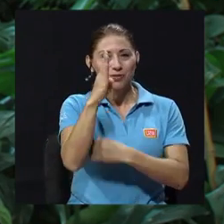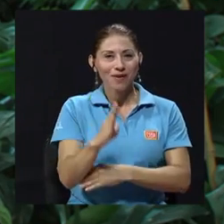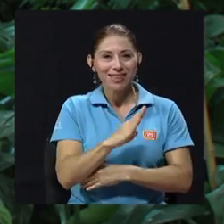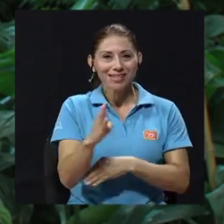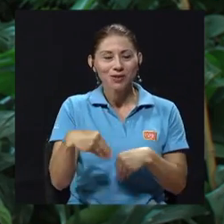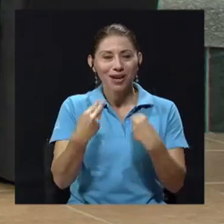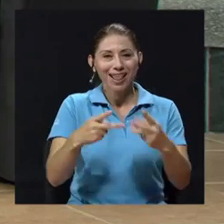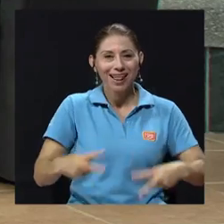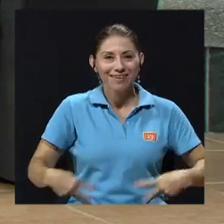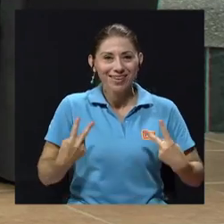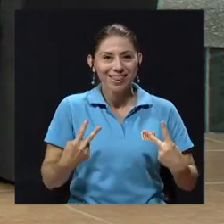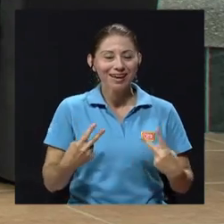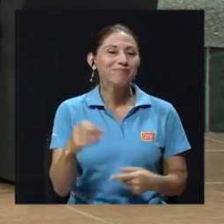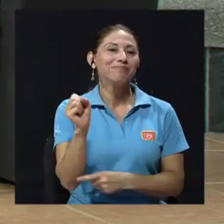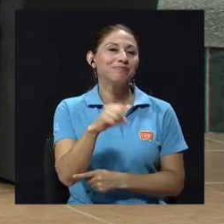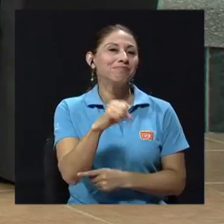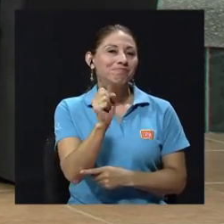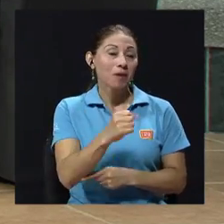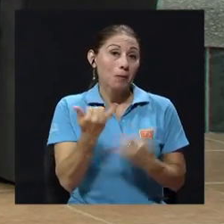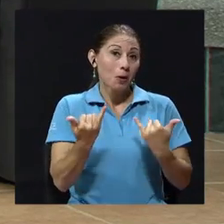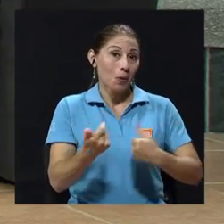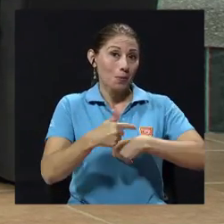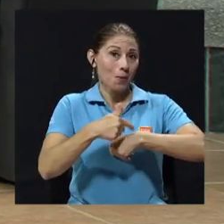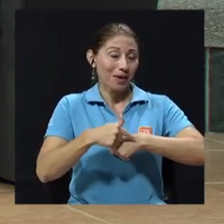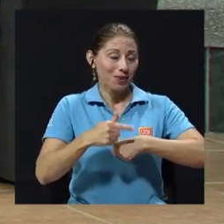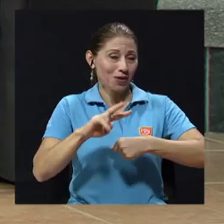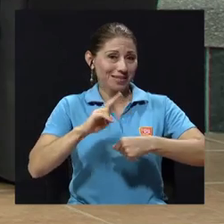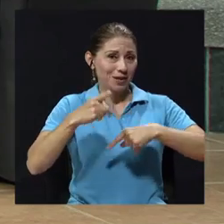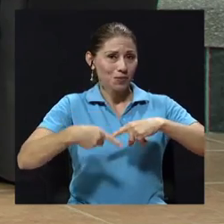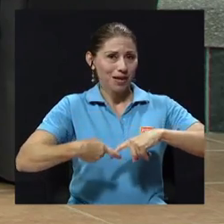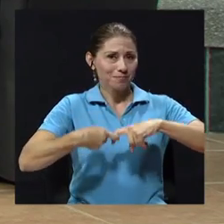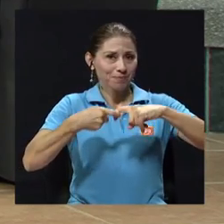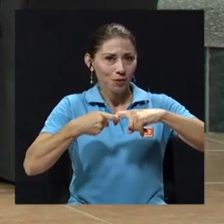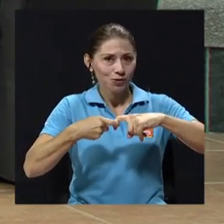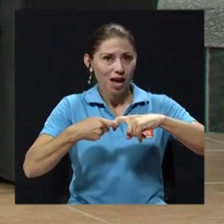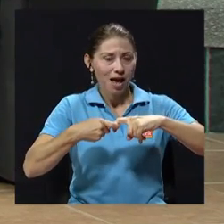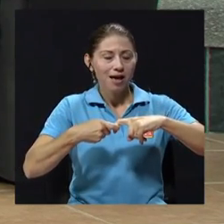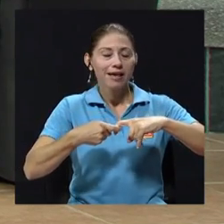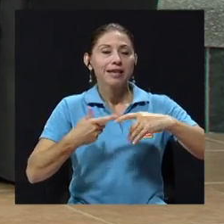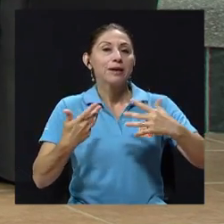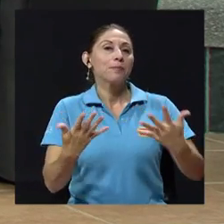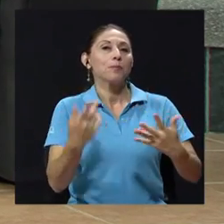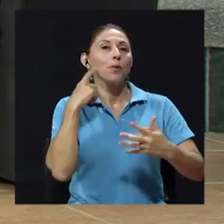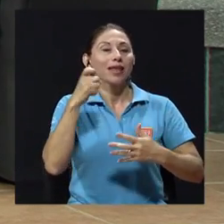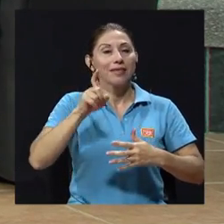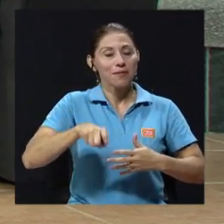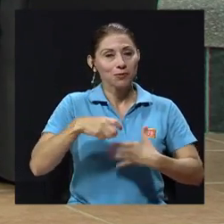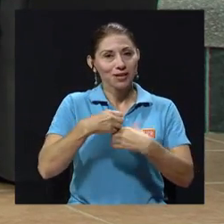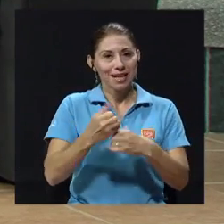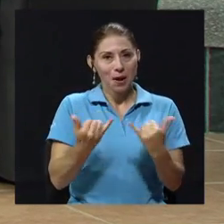da la vida. Por supuesto. Bueno, es el momento de llegar a una segunda pausa que tenemos que hacer en el programa,